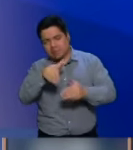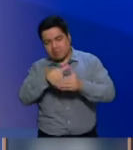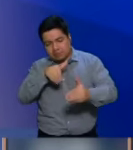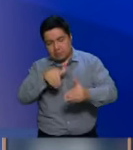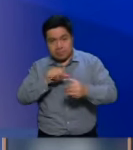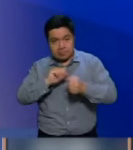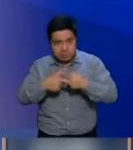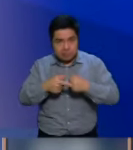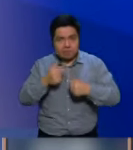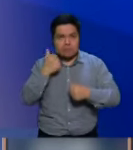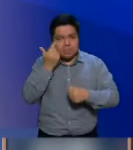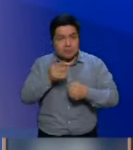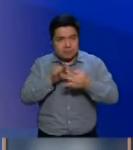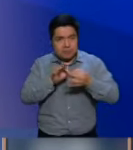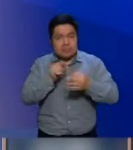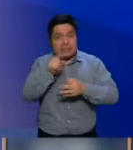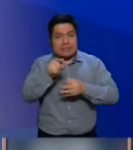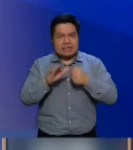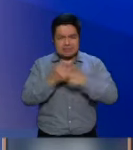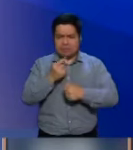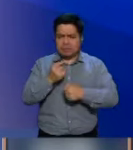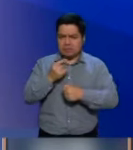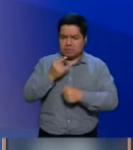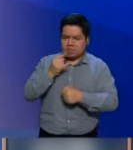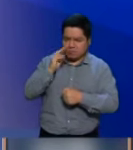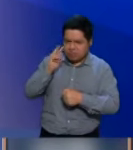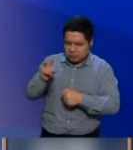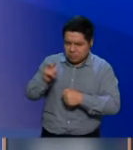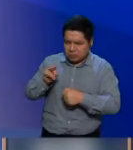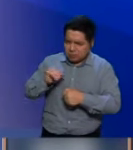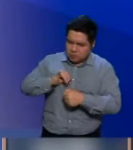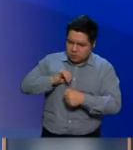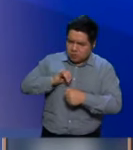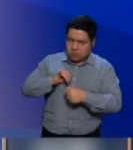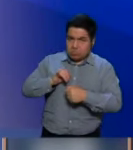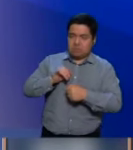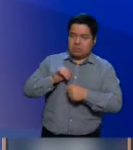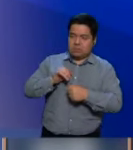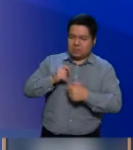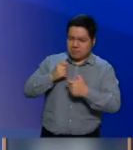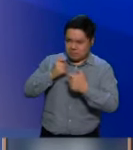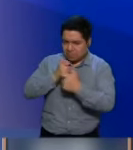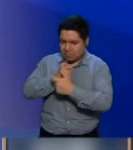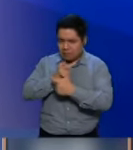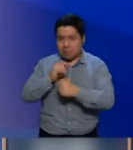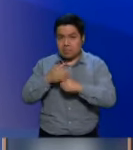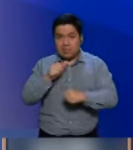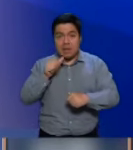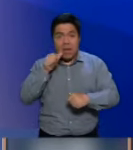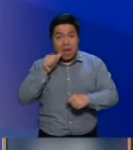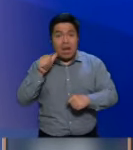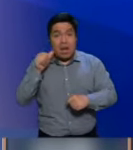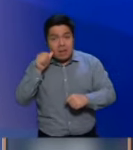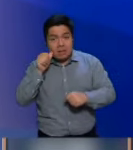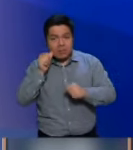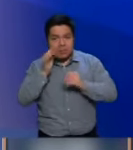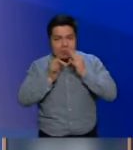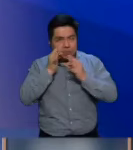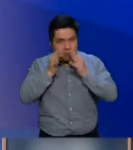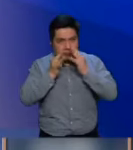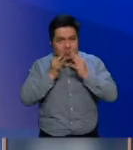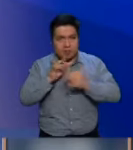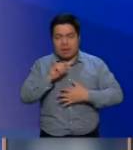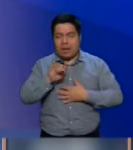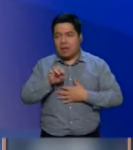empezar con la información, quiero hablar con usted de algo que me llamó mucho la atención y que francamente también me dio mucha risa. Porque ayer en el noticiario de Javier Alatorre se